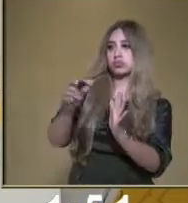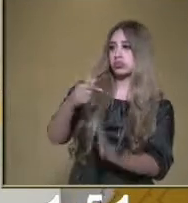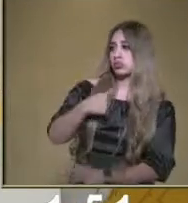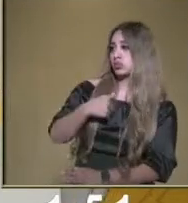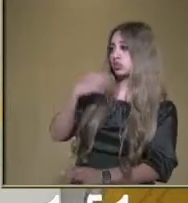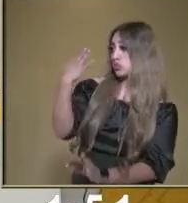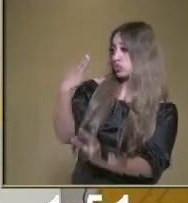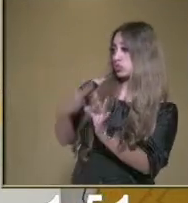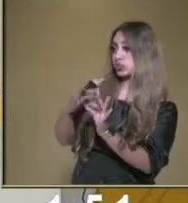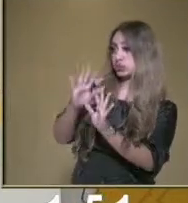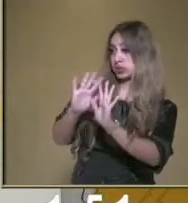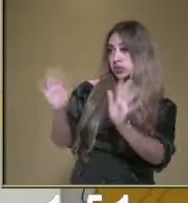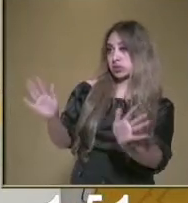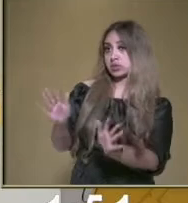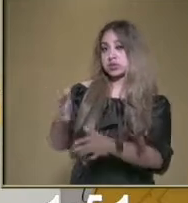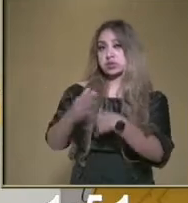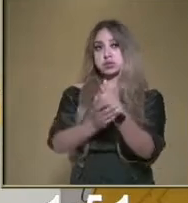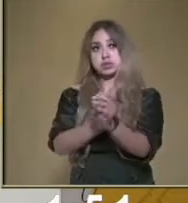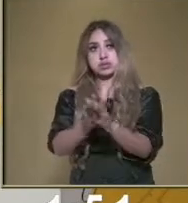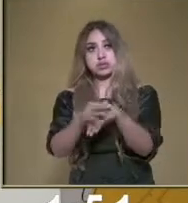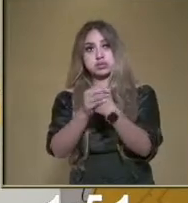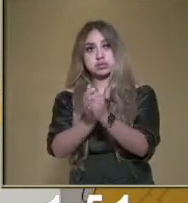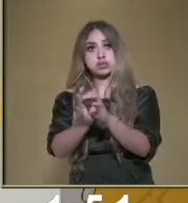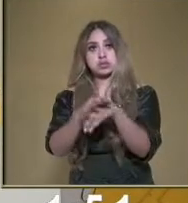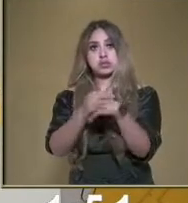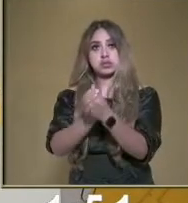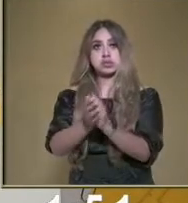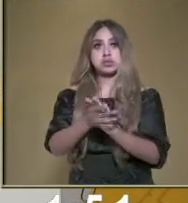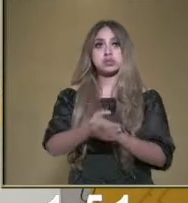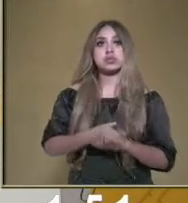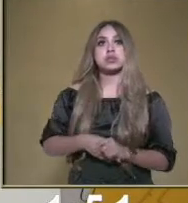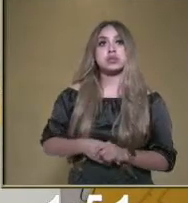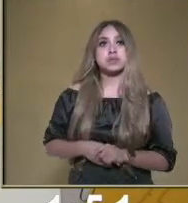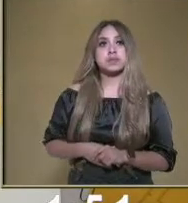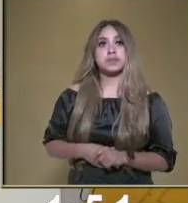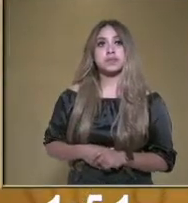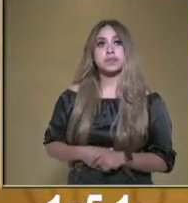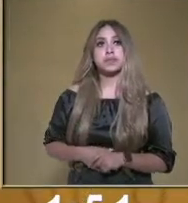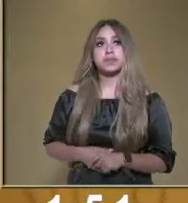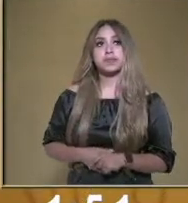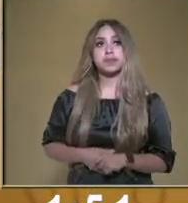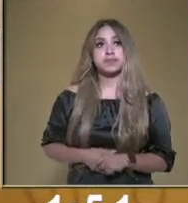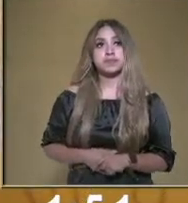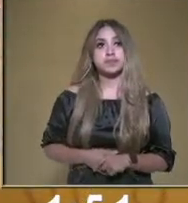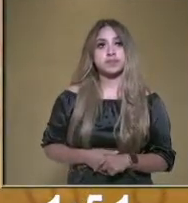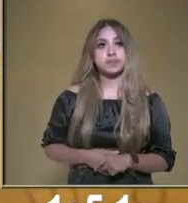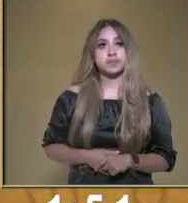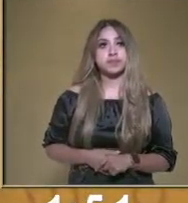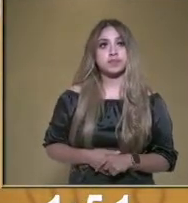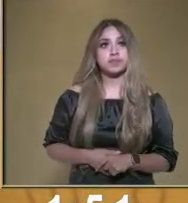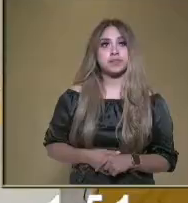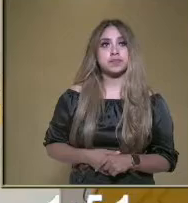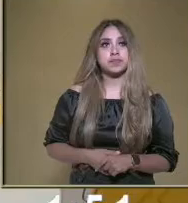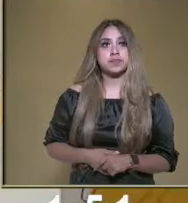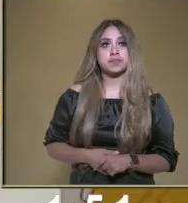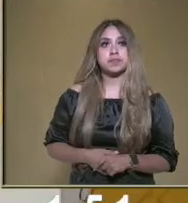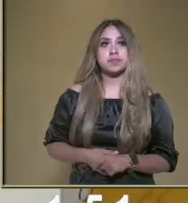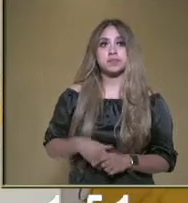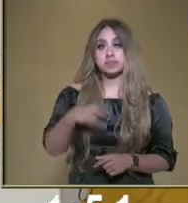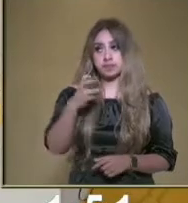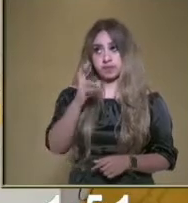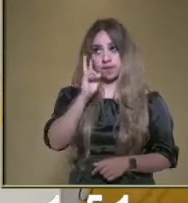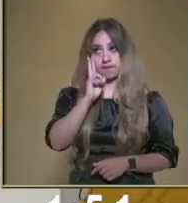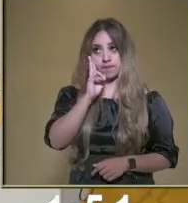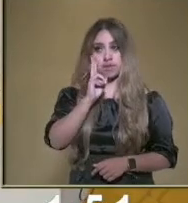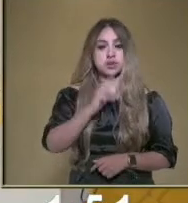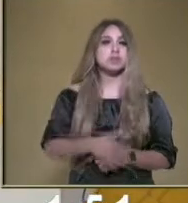cumplí con lavarme las manos y pongo mi flechita. Y aquí la acomodo. Ay, vamos a ver.